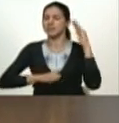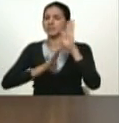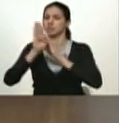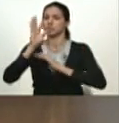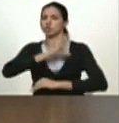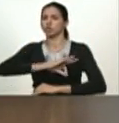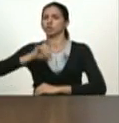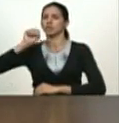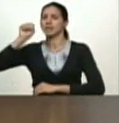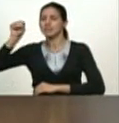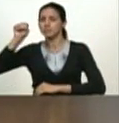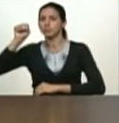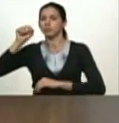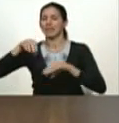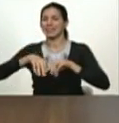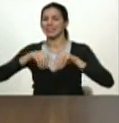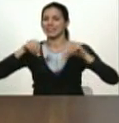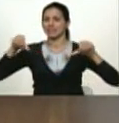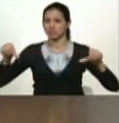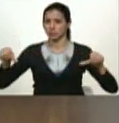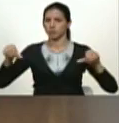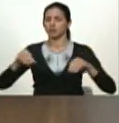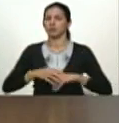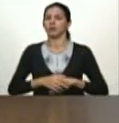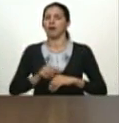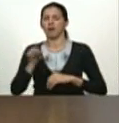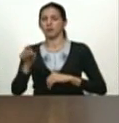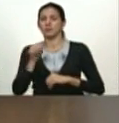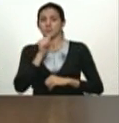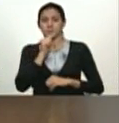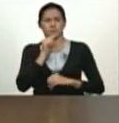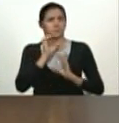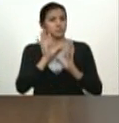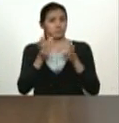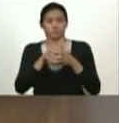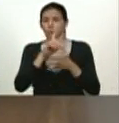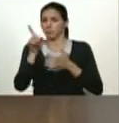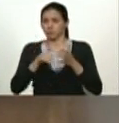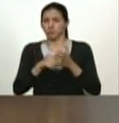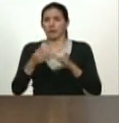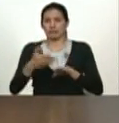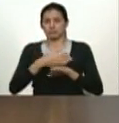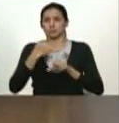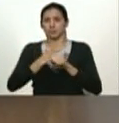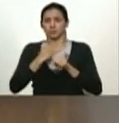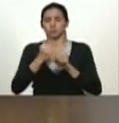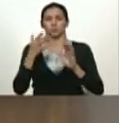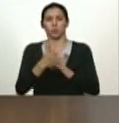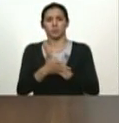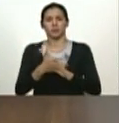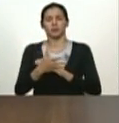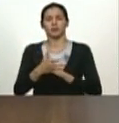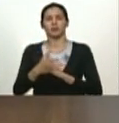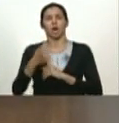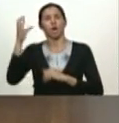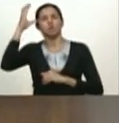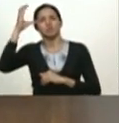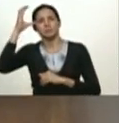socialismo territorial allí bueno todo el equipo que ha venido desarrollando el concepto del socialismo territorial